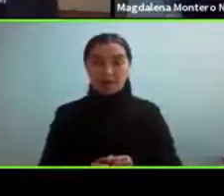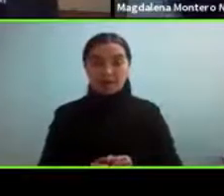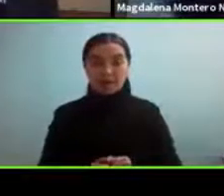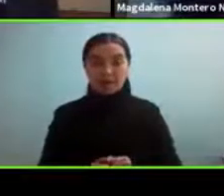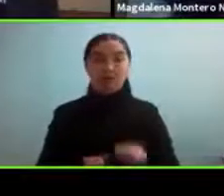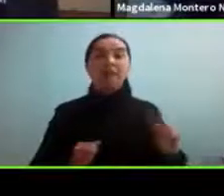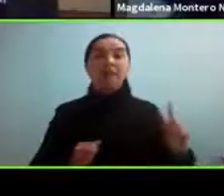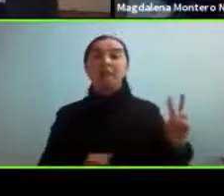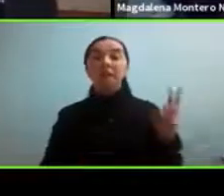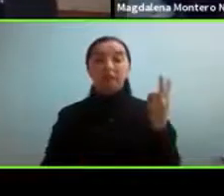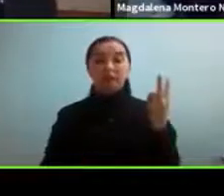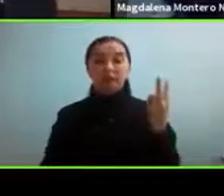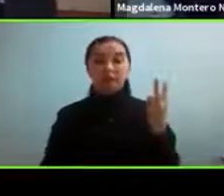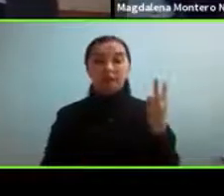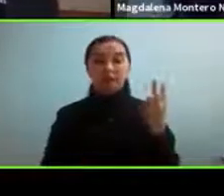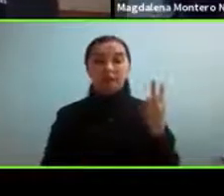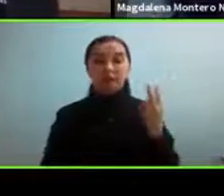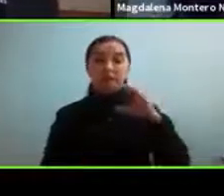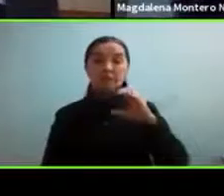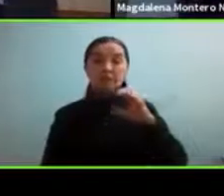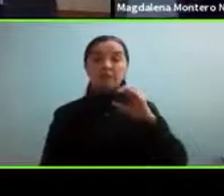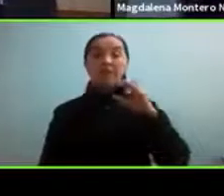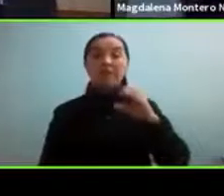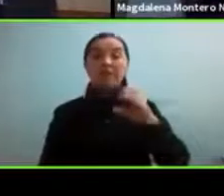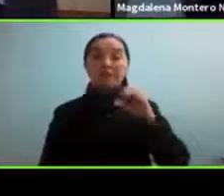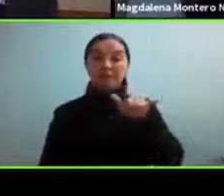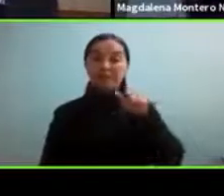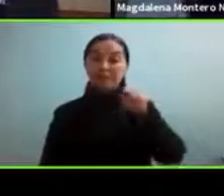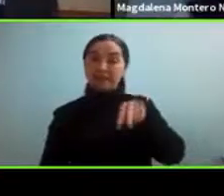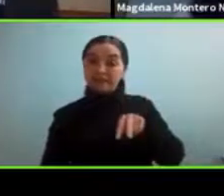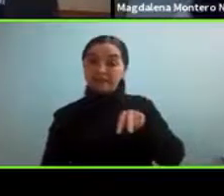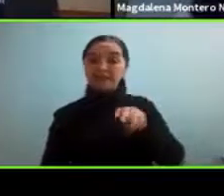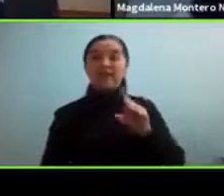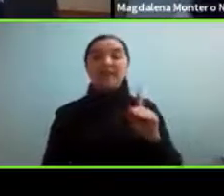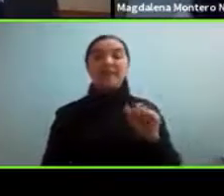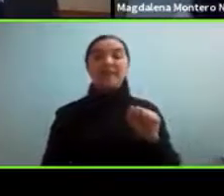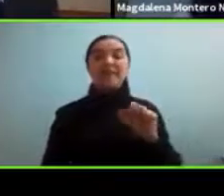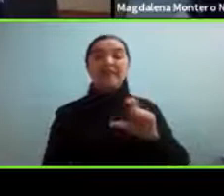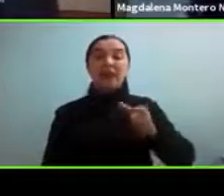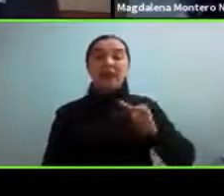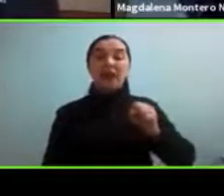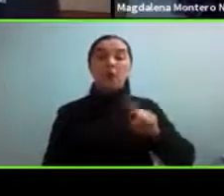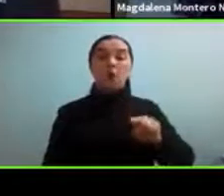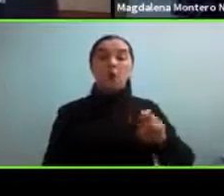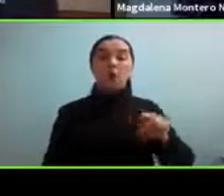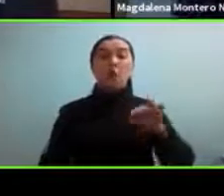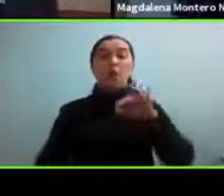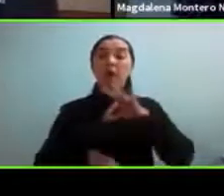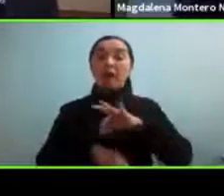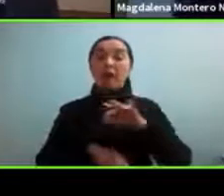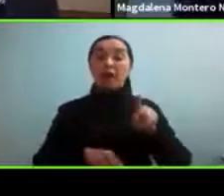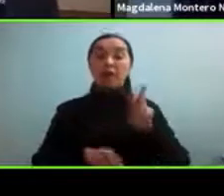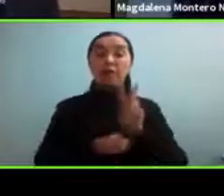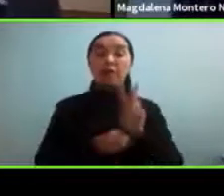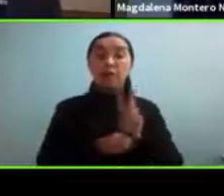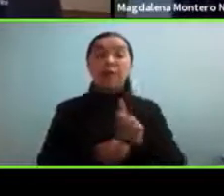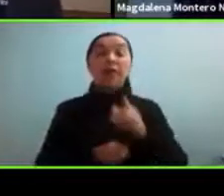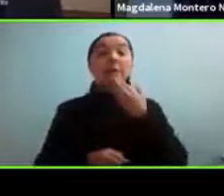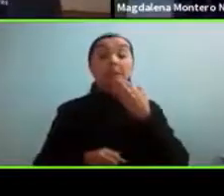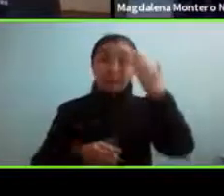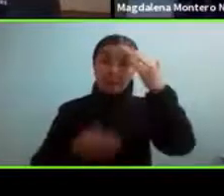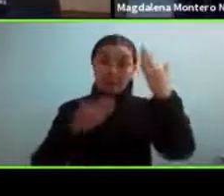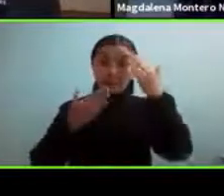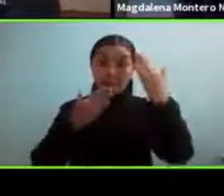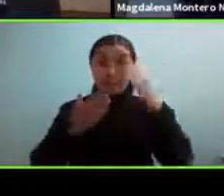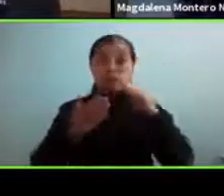será Cintia de Agustino. Cintia es licenciada en psicología, con posgrado en psicopatología clínica y magíster